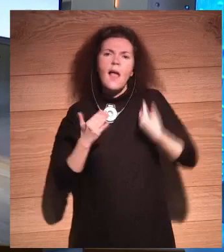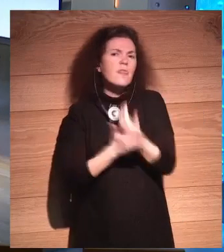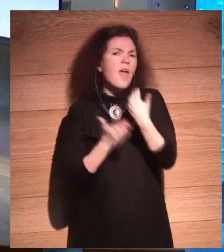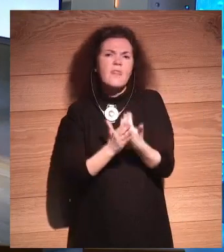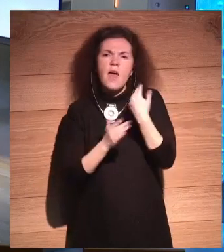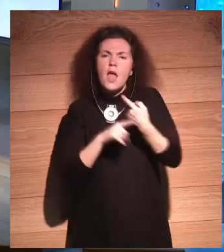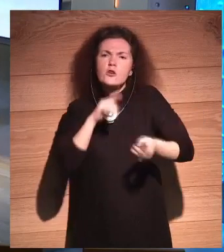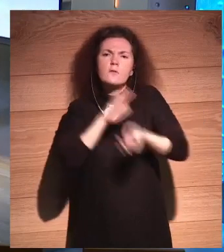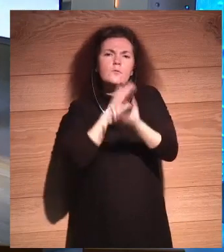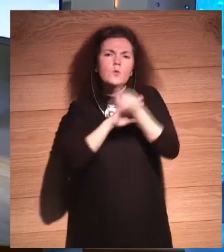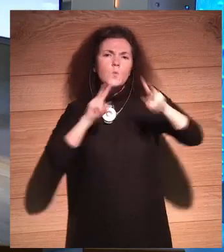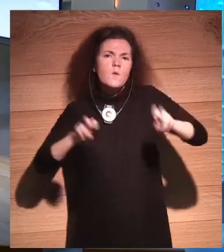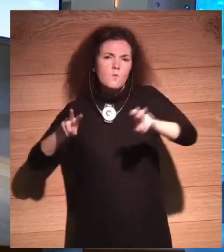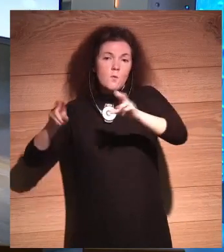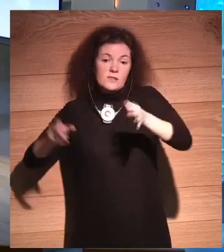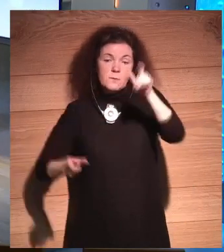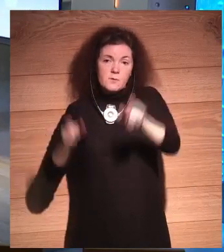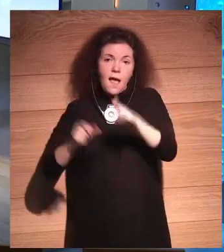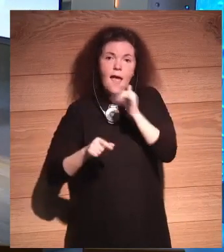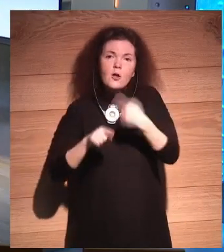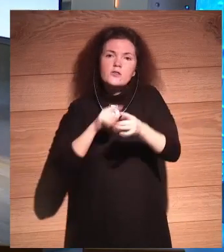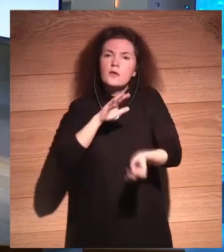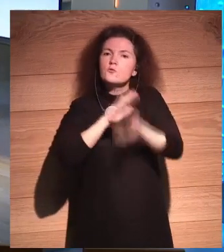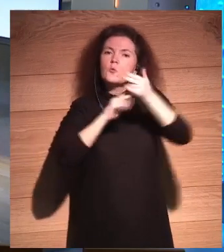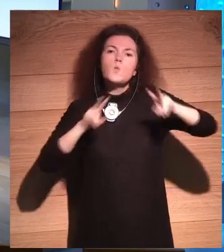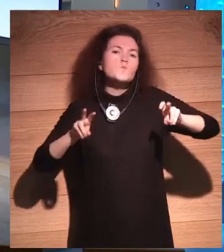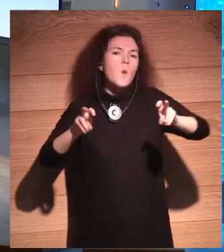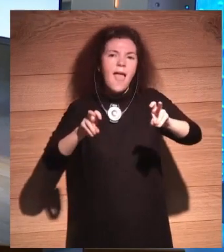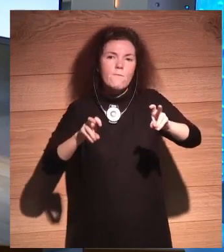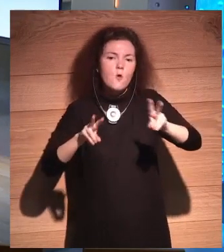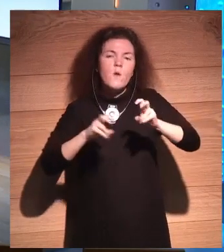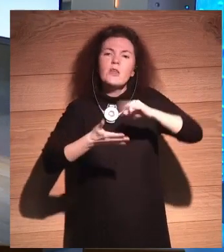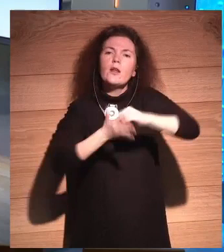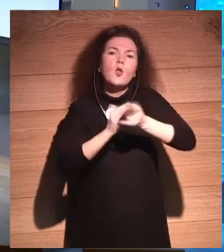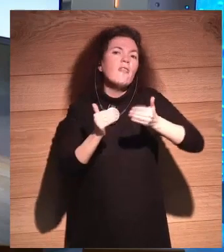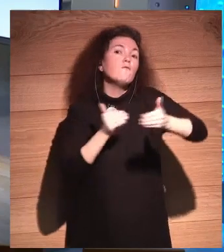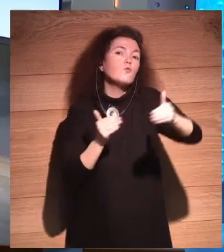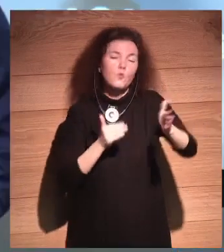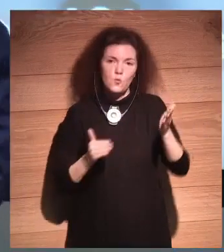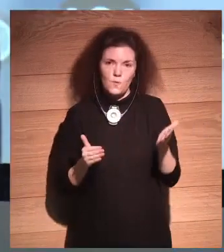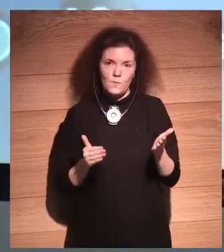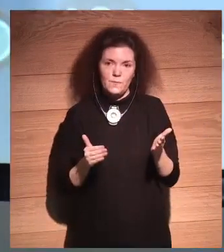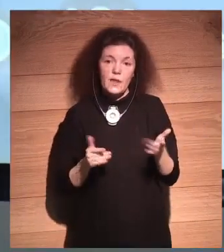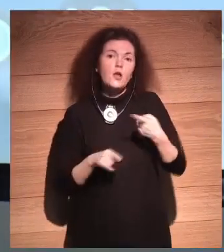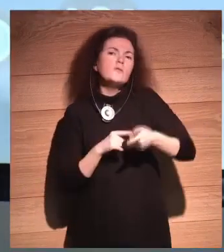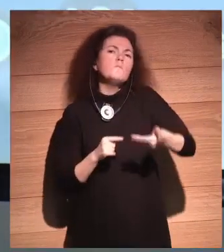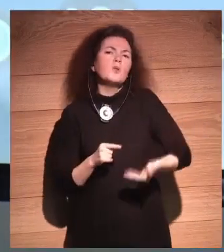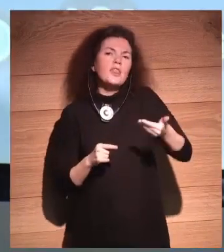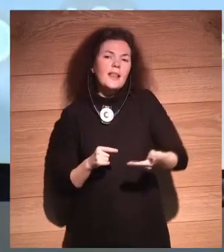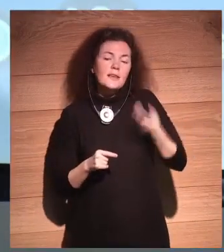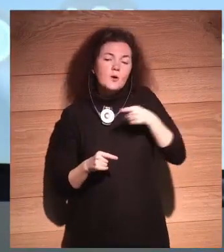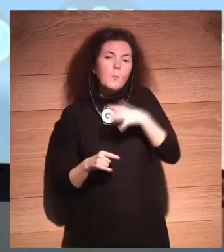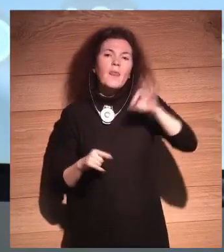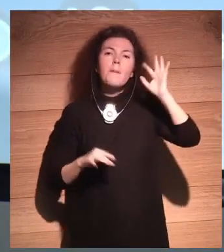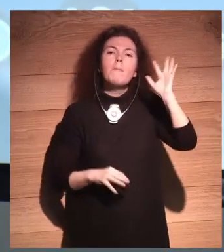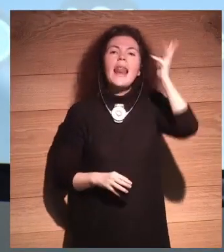innovación nueva, siempre hay alguien que está lanzando algo nuevo, que va a ser la nueva tecnología del futuro. Y lo que es importante es que esto puede